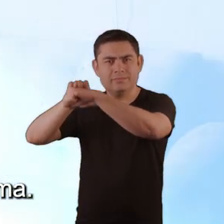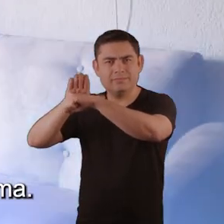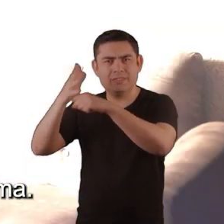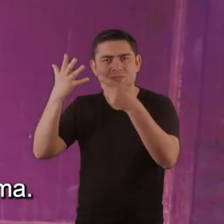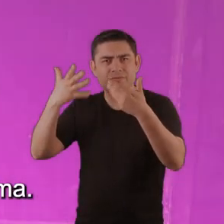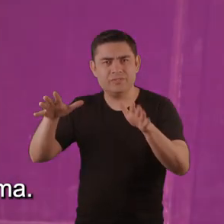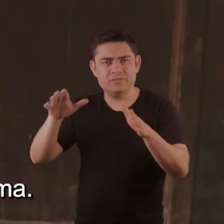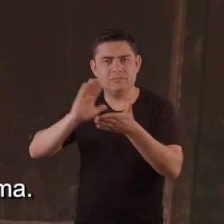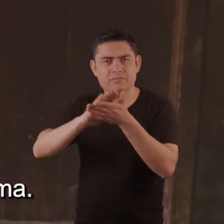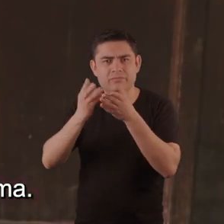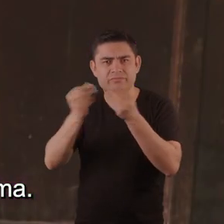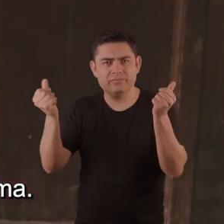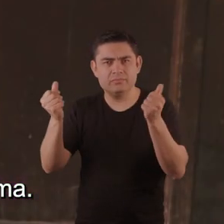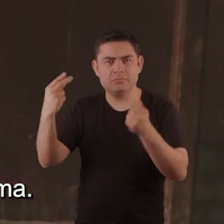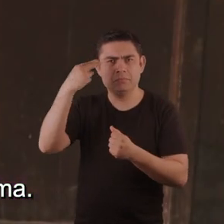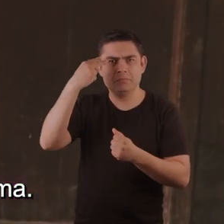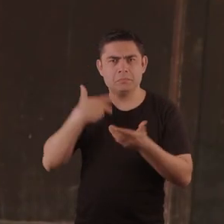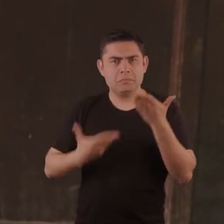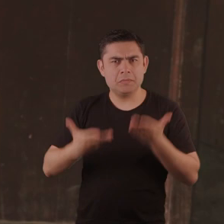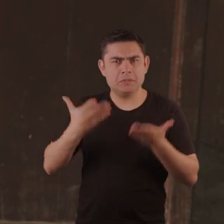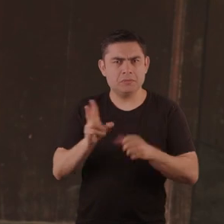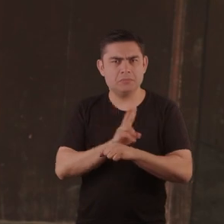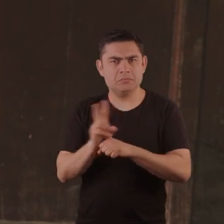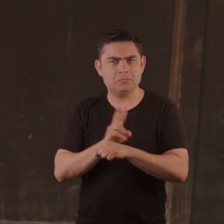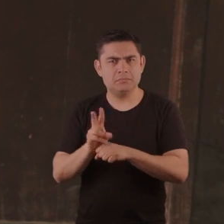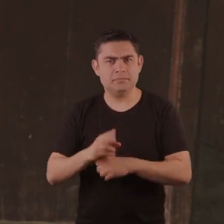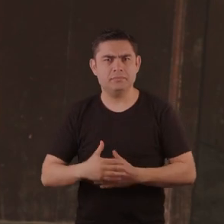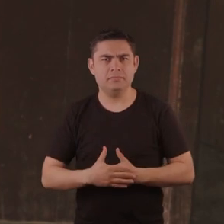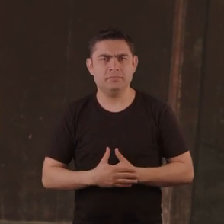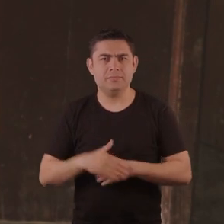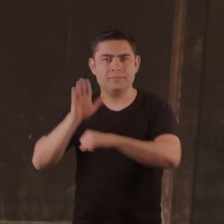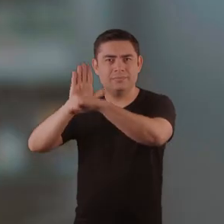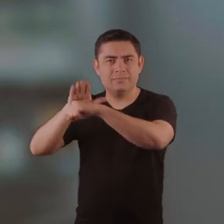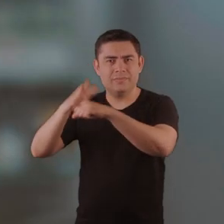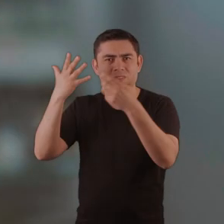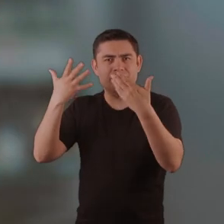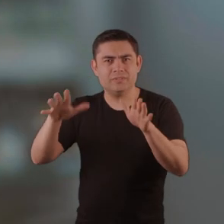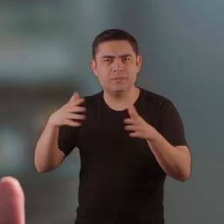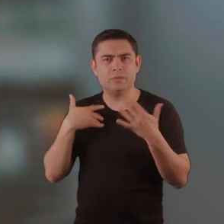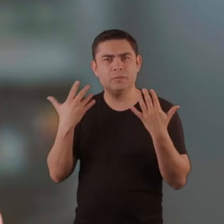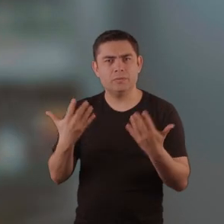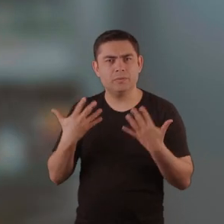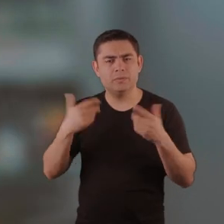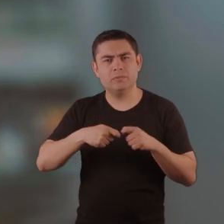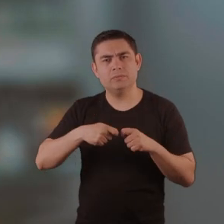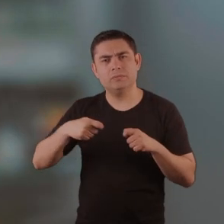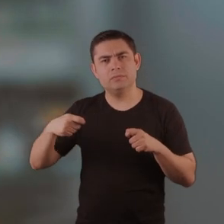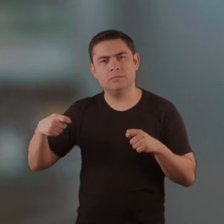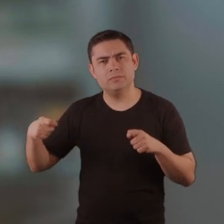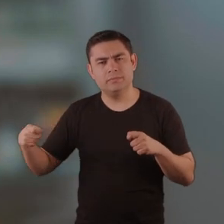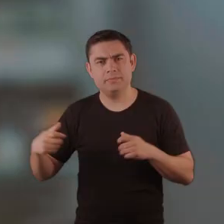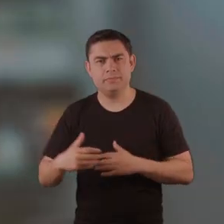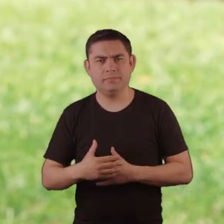salieron con el cuento de que no era una víctima. O sea, que yo estaba diciendo mentiras. La dificultad es la burocracia de